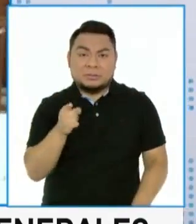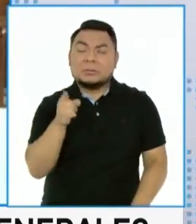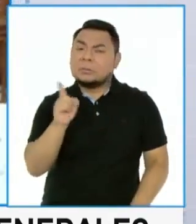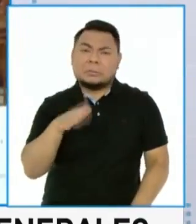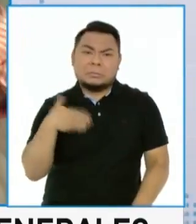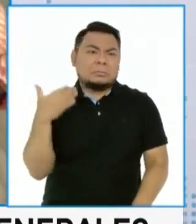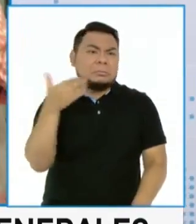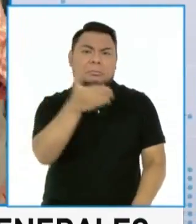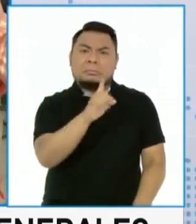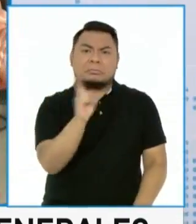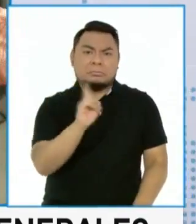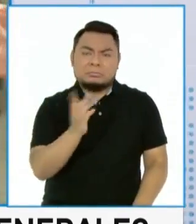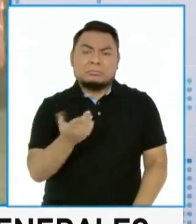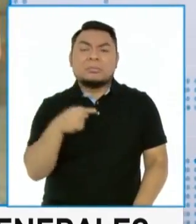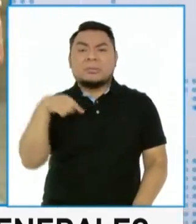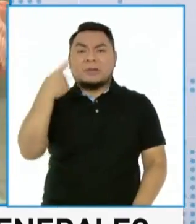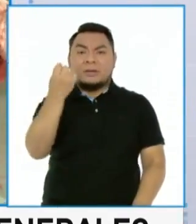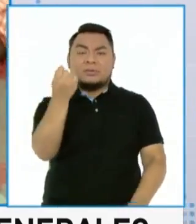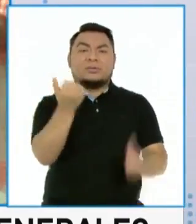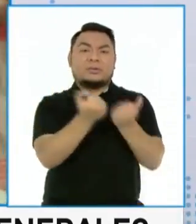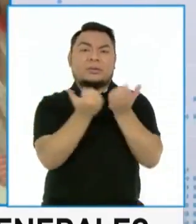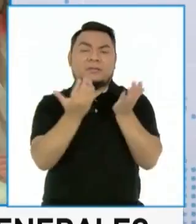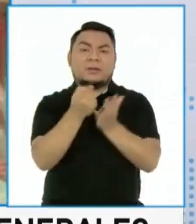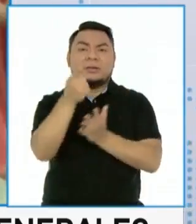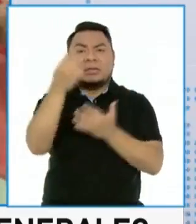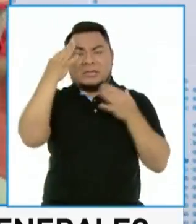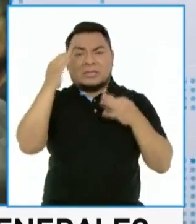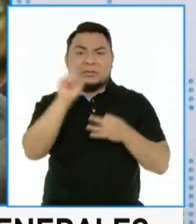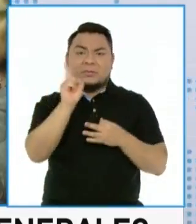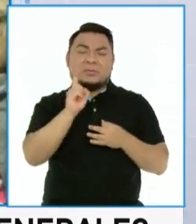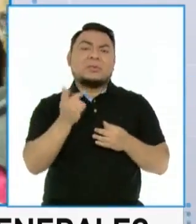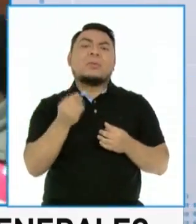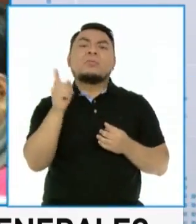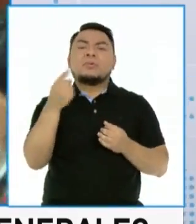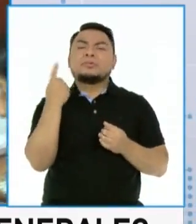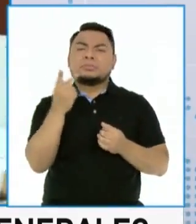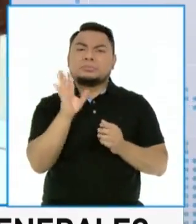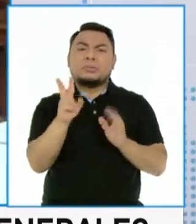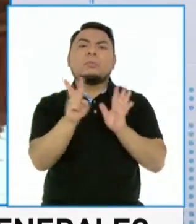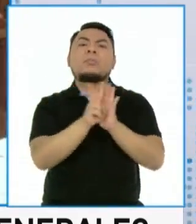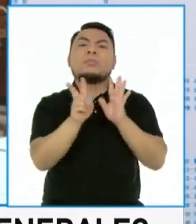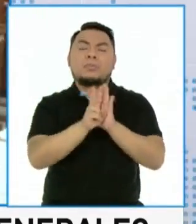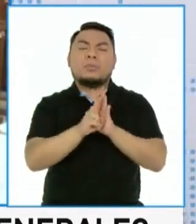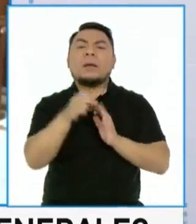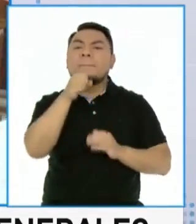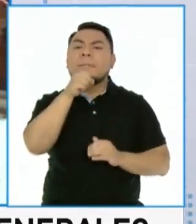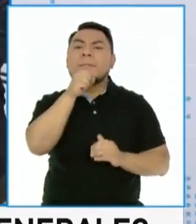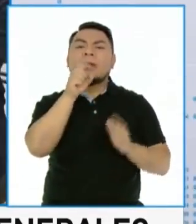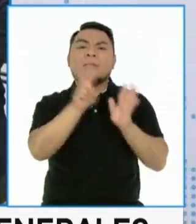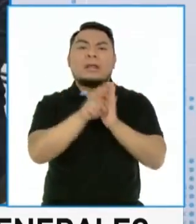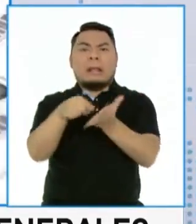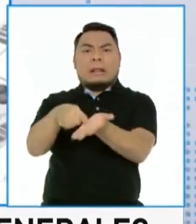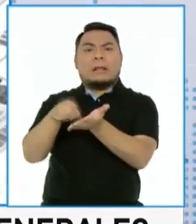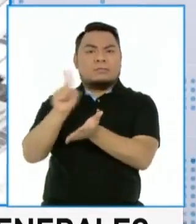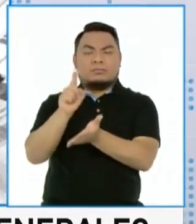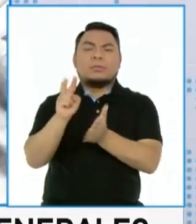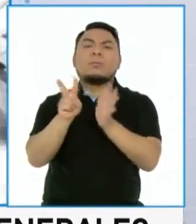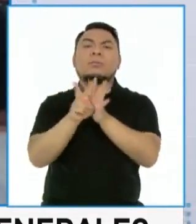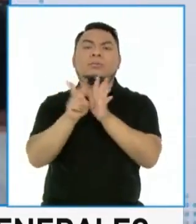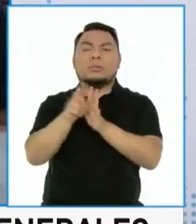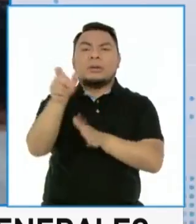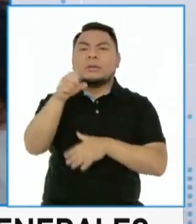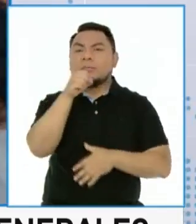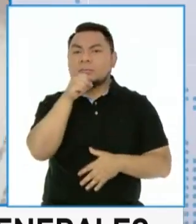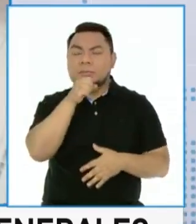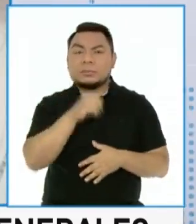años cumplidos a partir del 11 de abril, puedo decidir no ir a votar por precaución. ¿Y qué es lo que hago? Luego el jurado